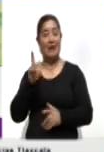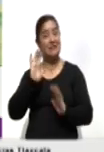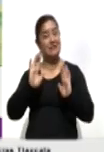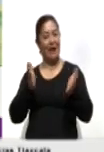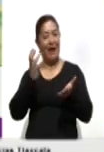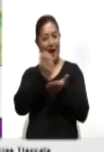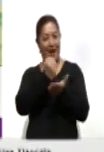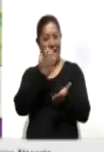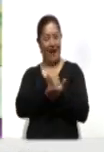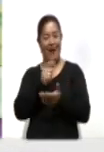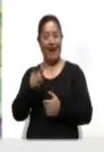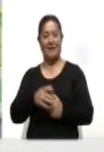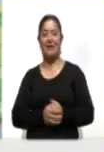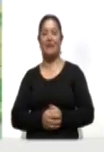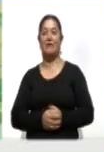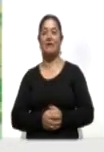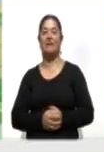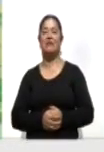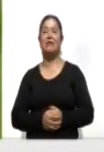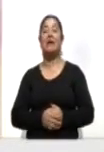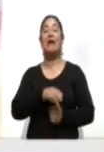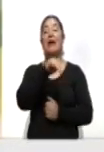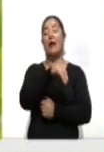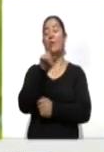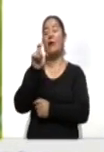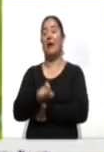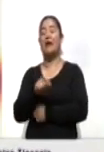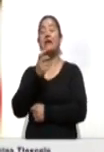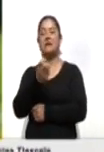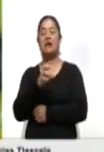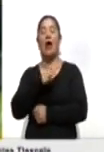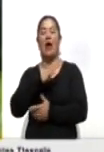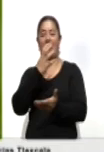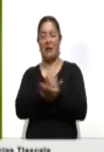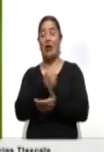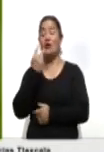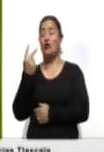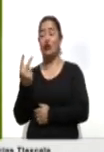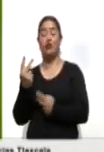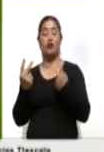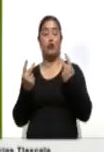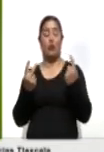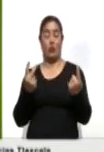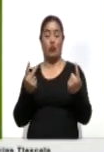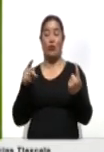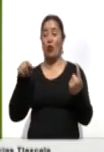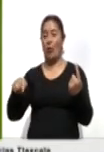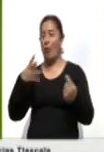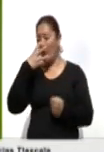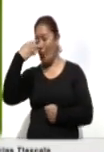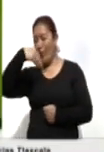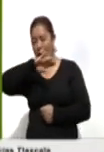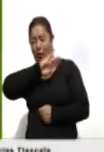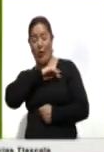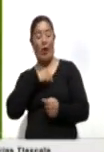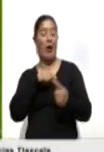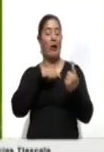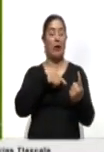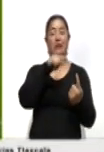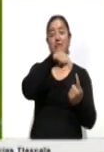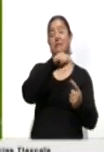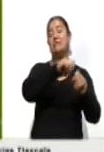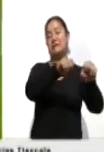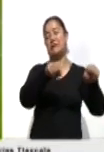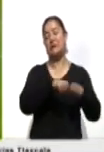final de la Liga de Expansión MX, todo ello al ganar dos goles a uno al equipo de Mineros de Zacatecas. La